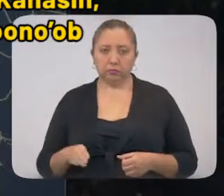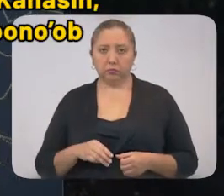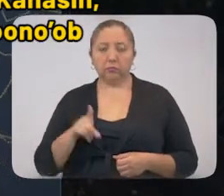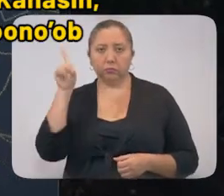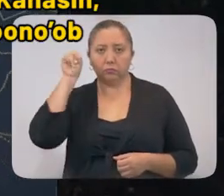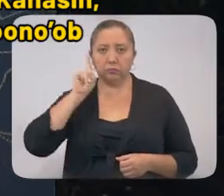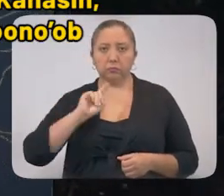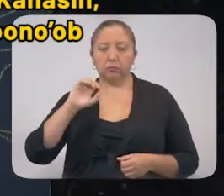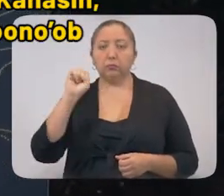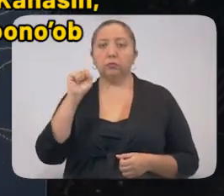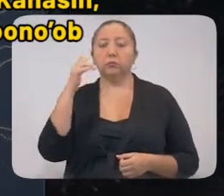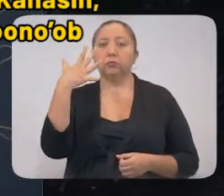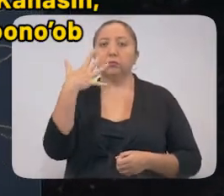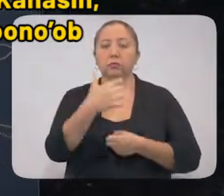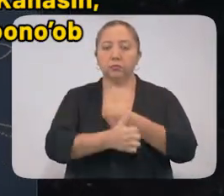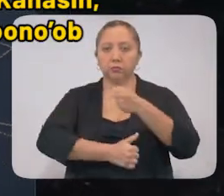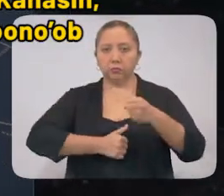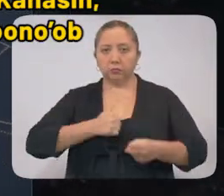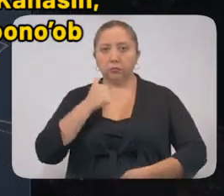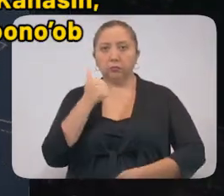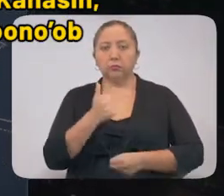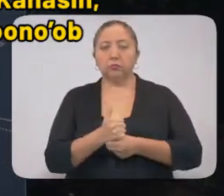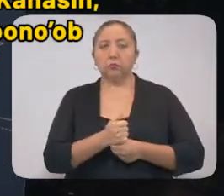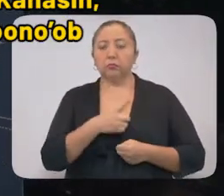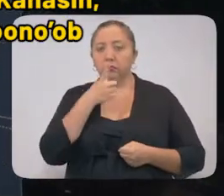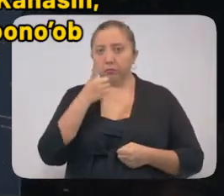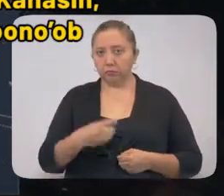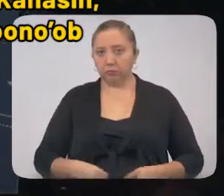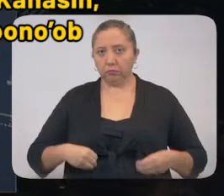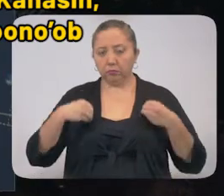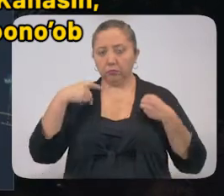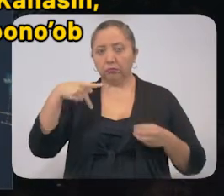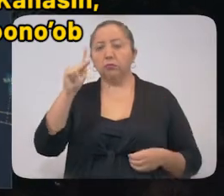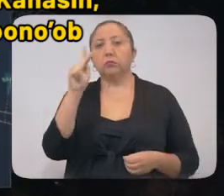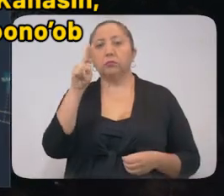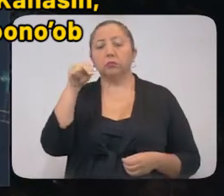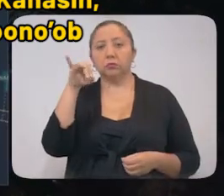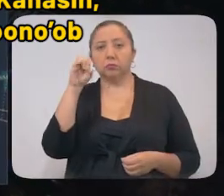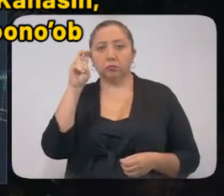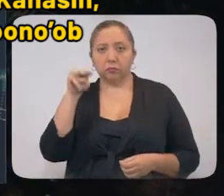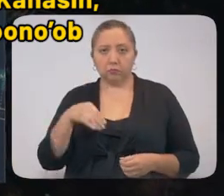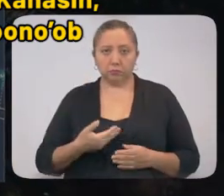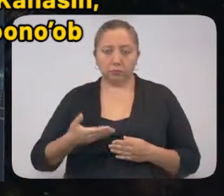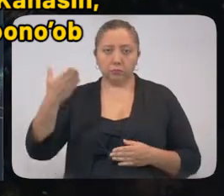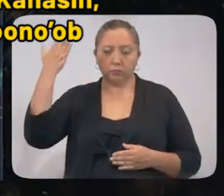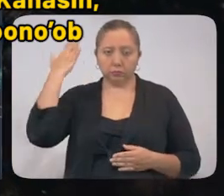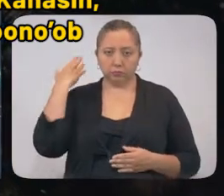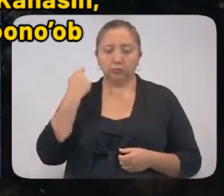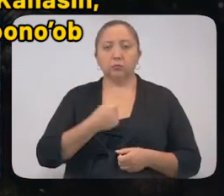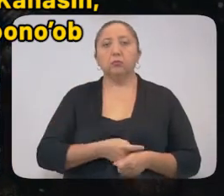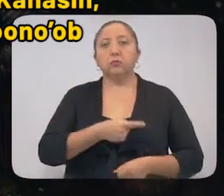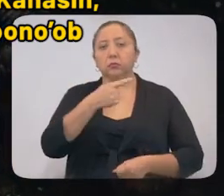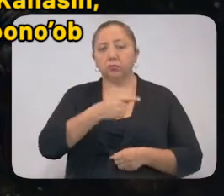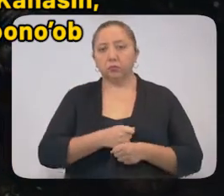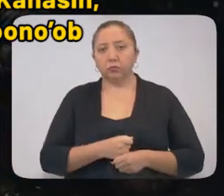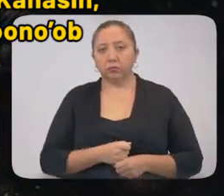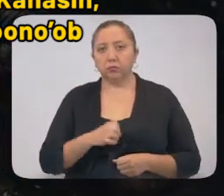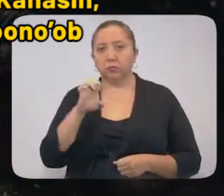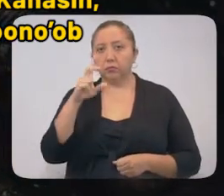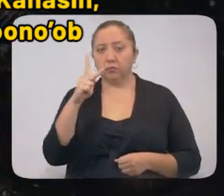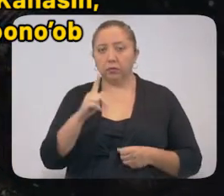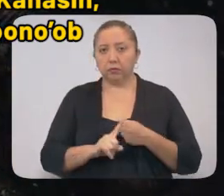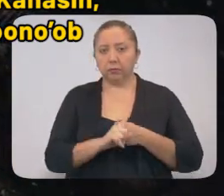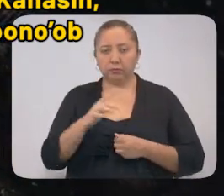Mujer de 65 años de edad, originaria y residente de Canasín, con antecedentes médicos de hipertensión y EPOC.